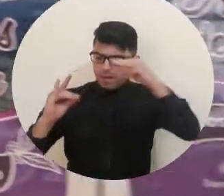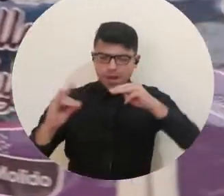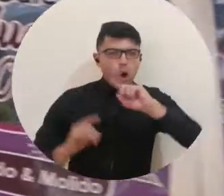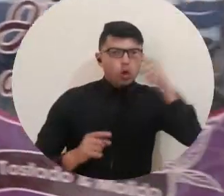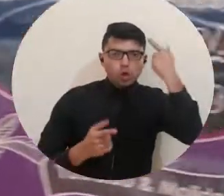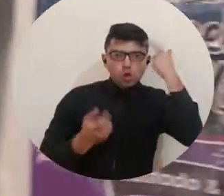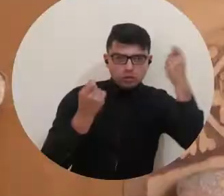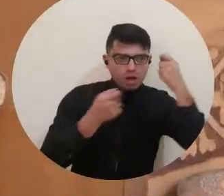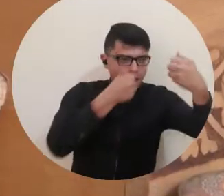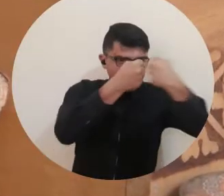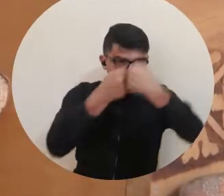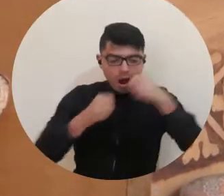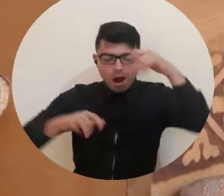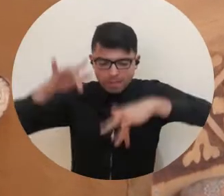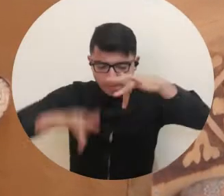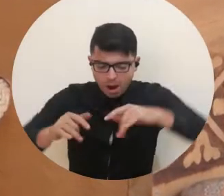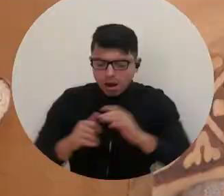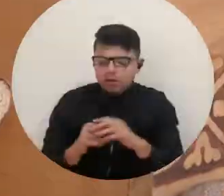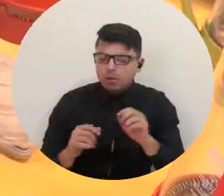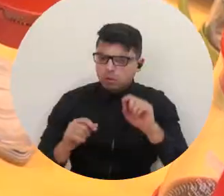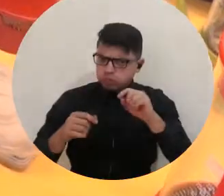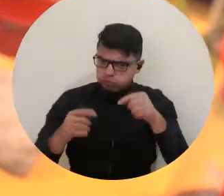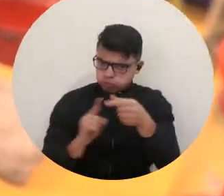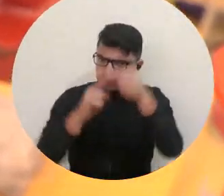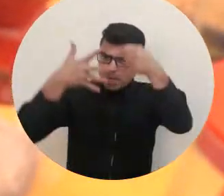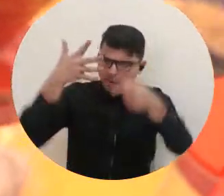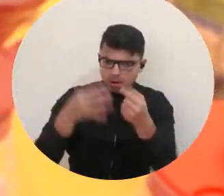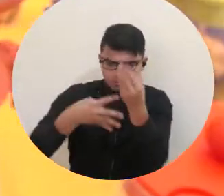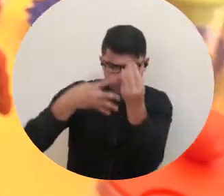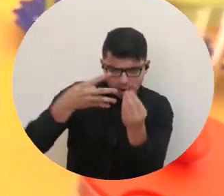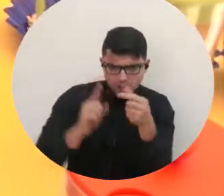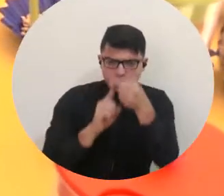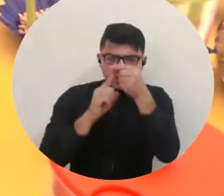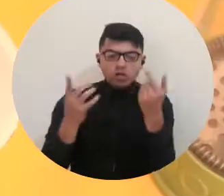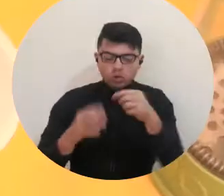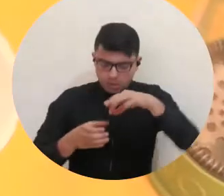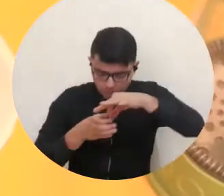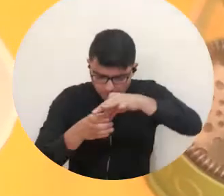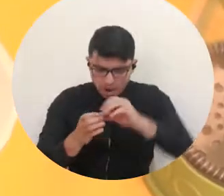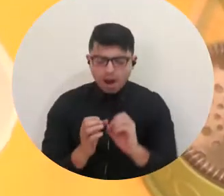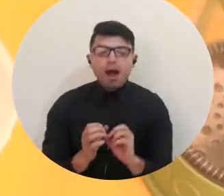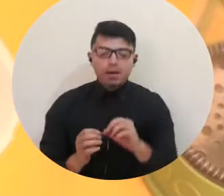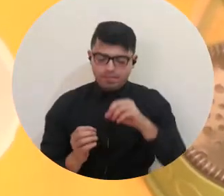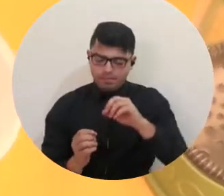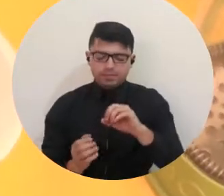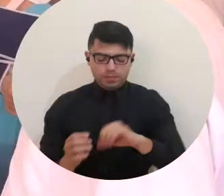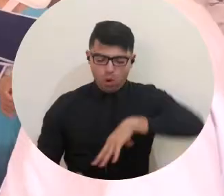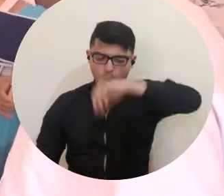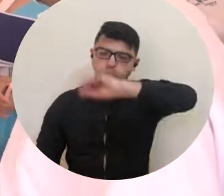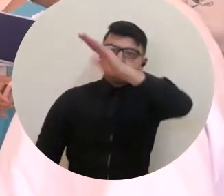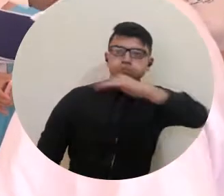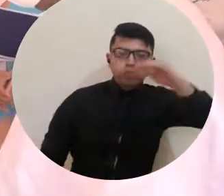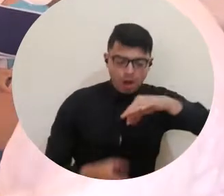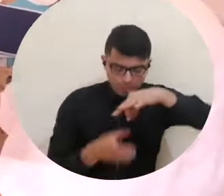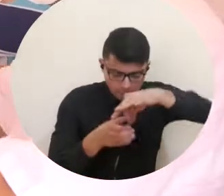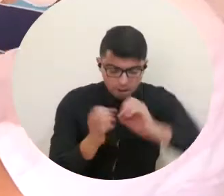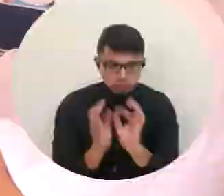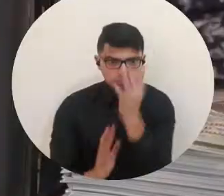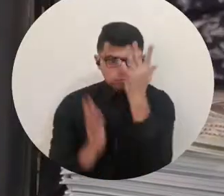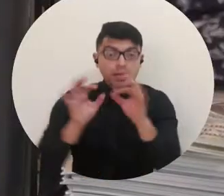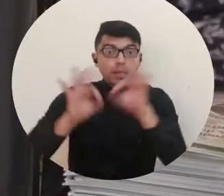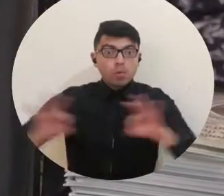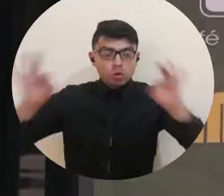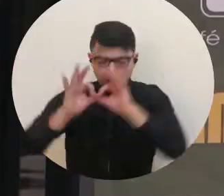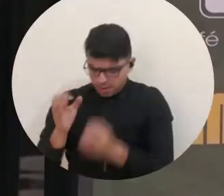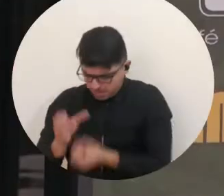dieron cita para exponer los atributos de las categorías especiales de este producto que se cultiva en la Sierra Nevada de Santa Marta y la importancia de toda